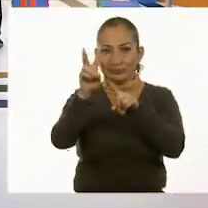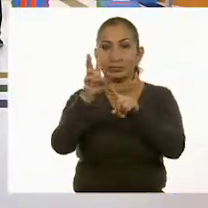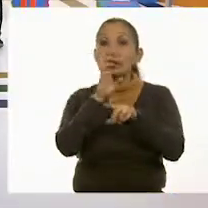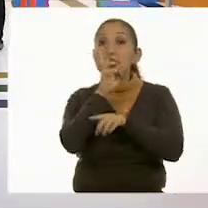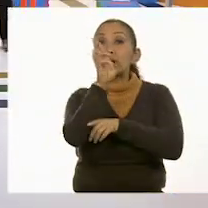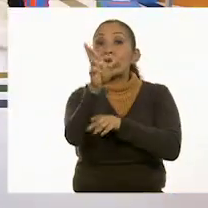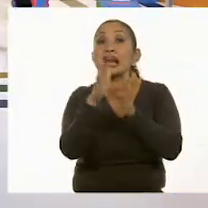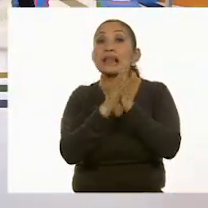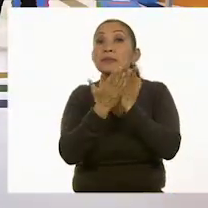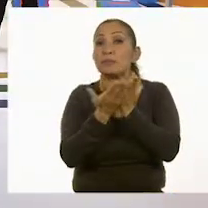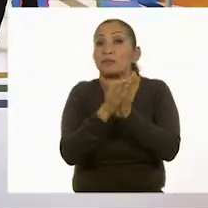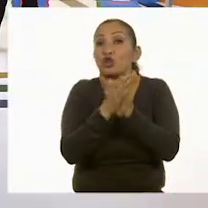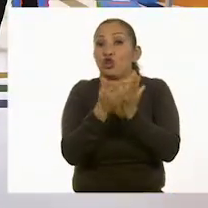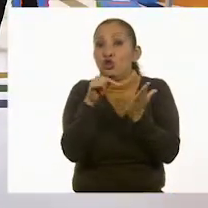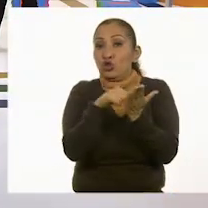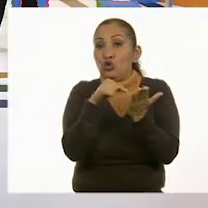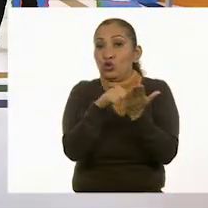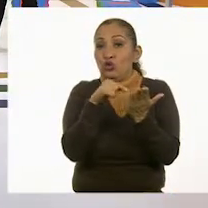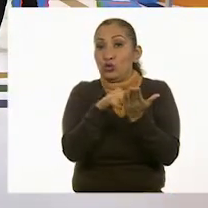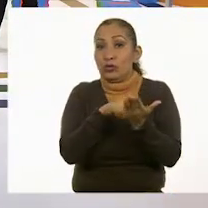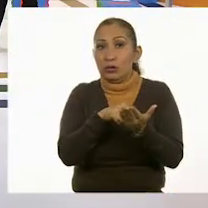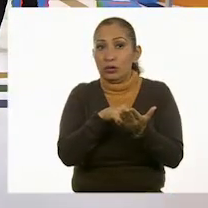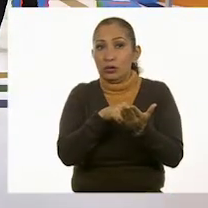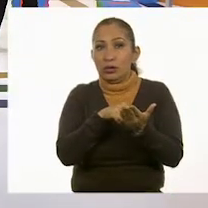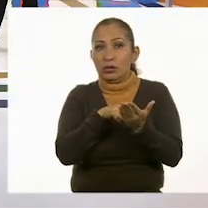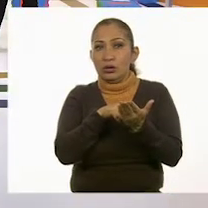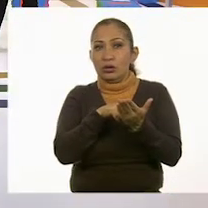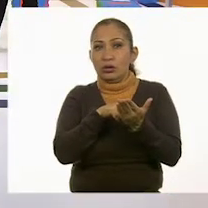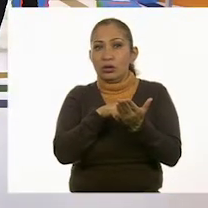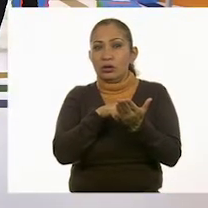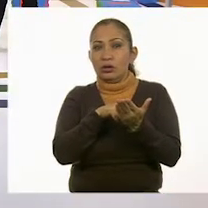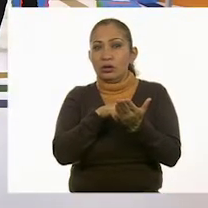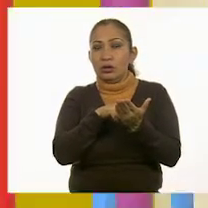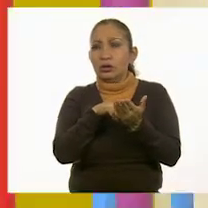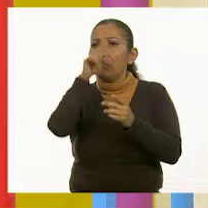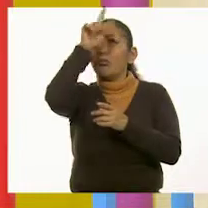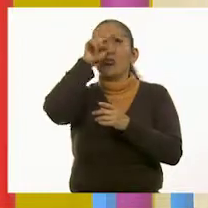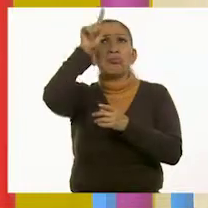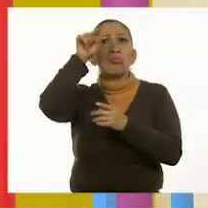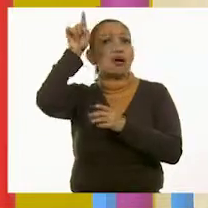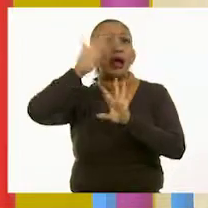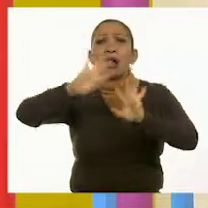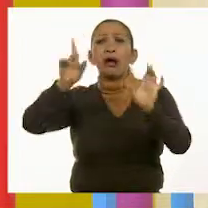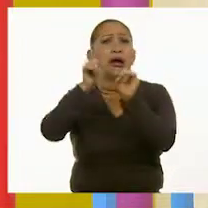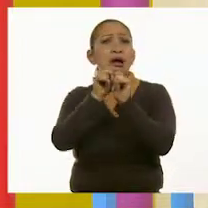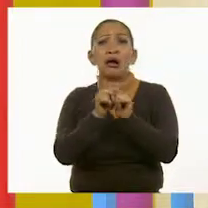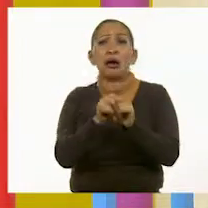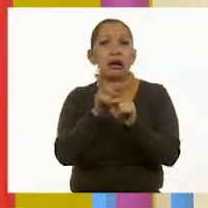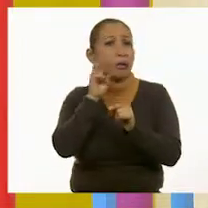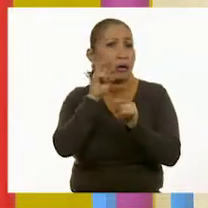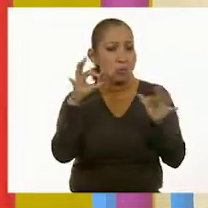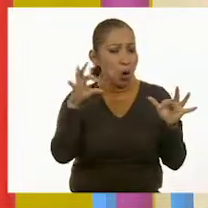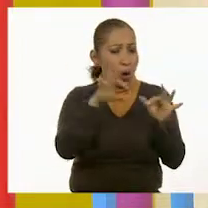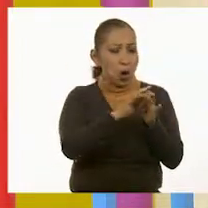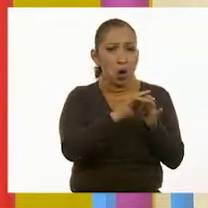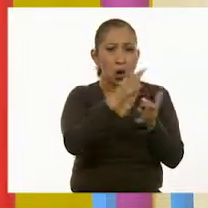contestando en nuestro libro. Y voy a hacer cada cuatro. palitos. Ah, o seguidos. Puedes hacerlo seguidos. Seguidos,